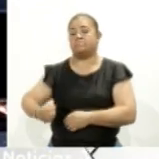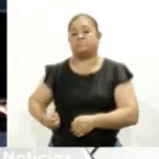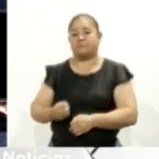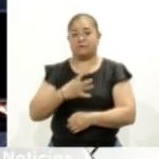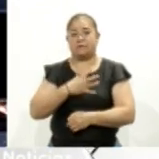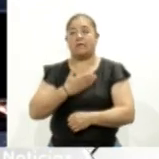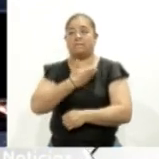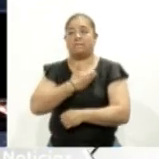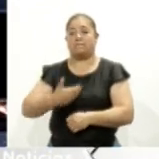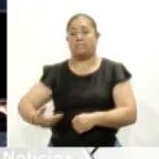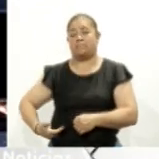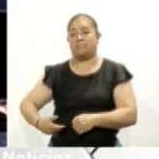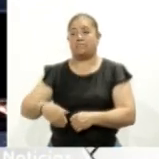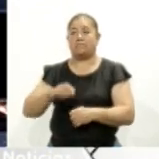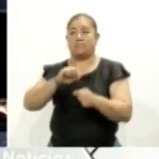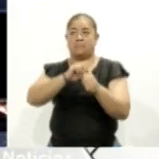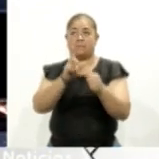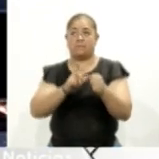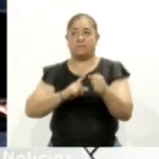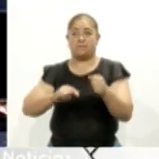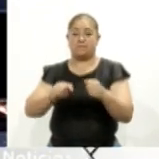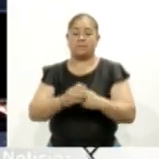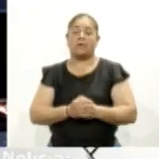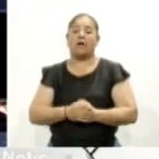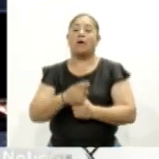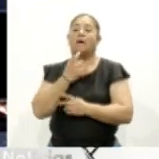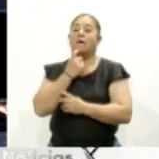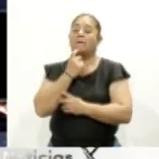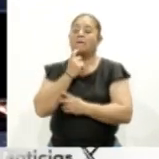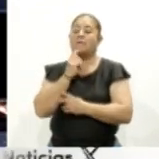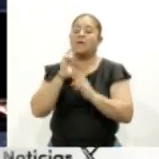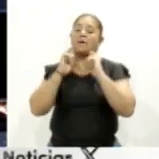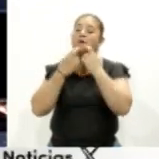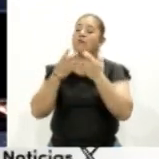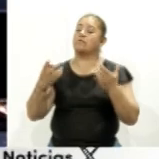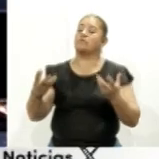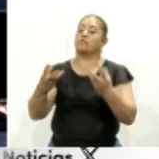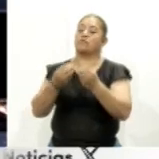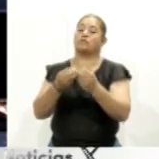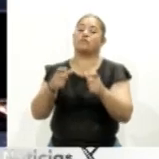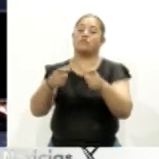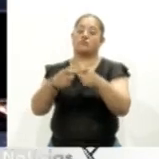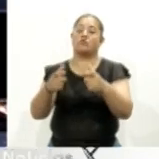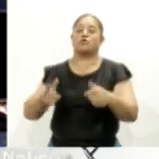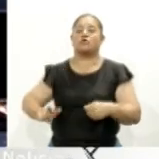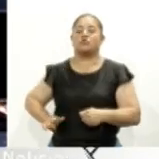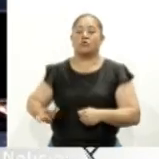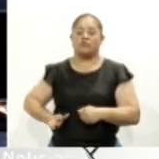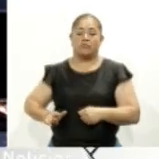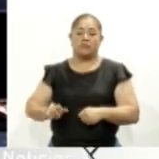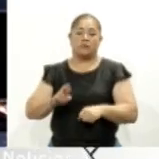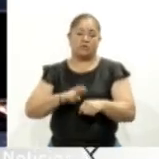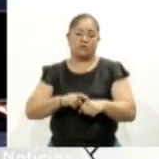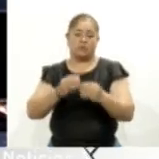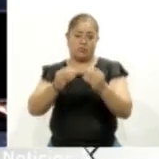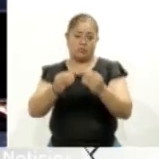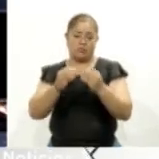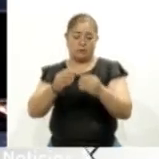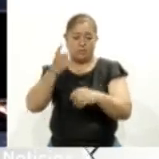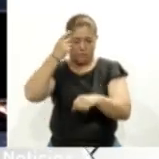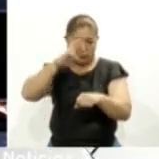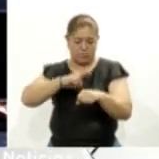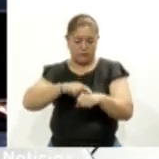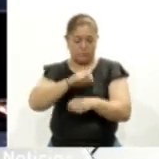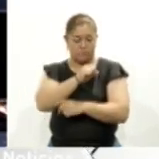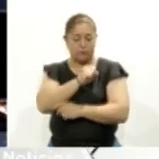presidente de la República, Andrés Manuel López Obrador, se reunirá con los gobernadores y además con los directivos del sector